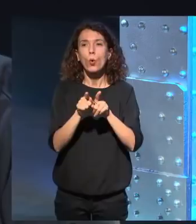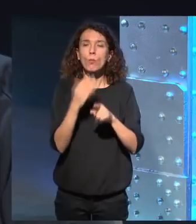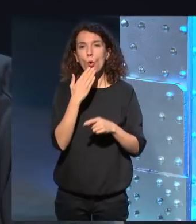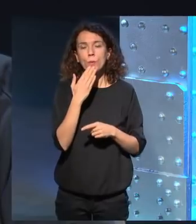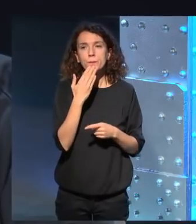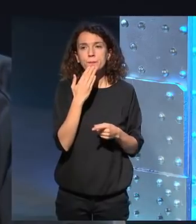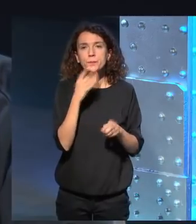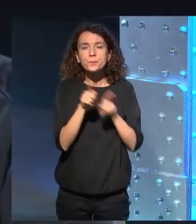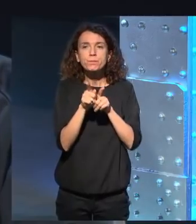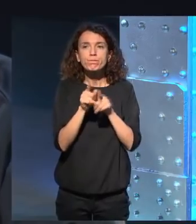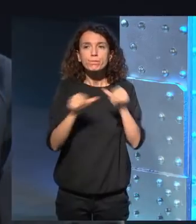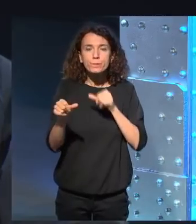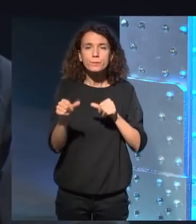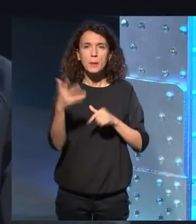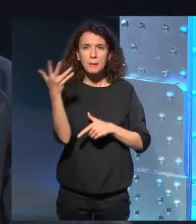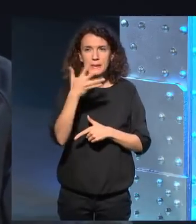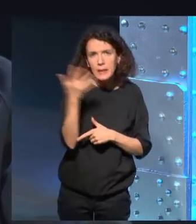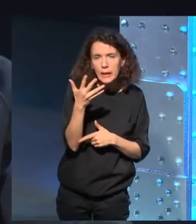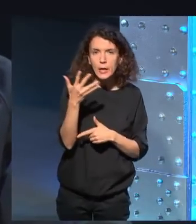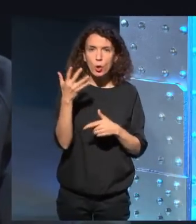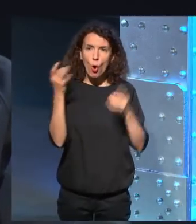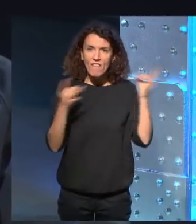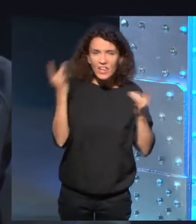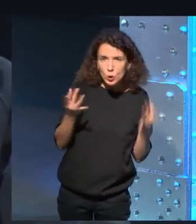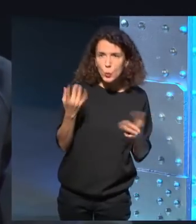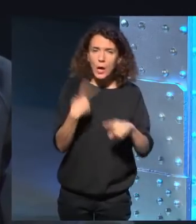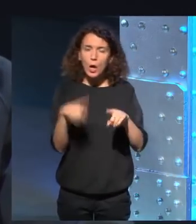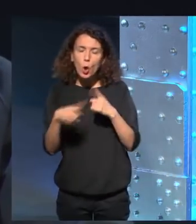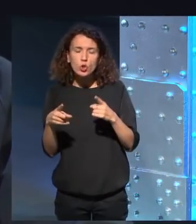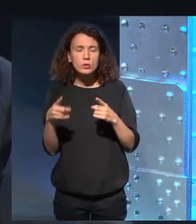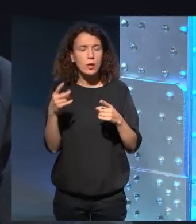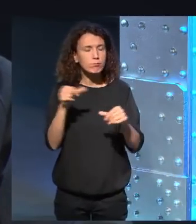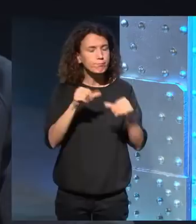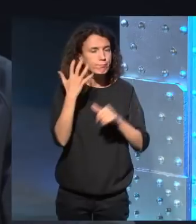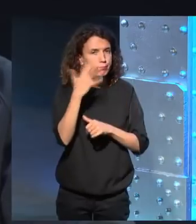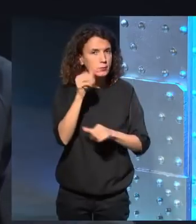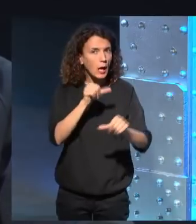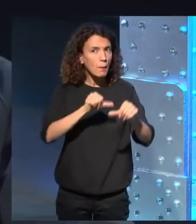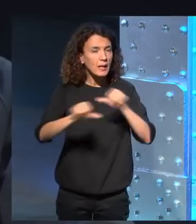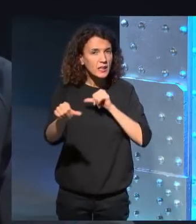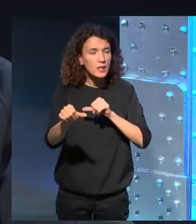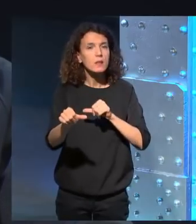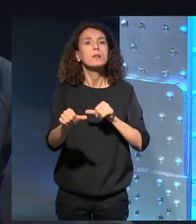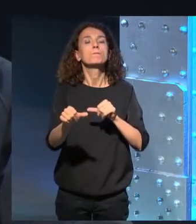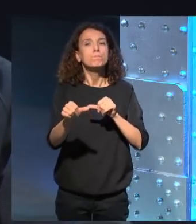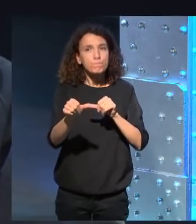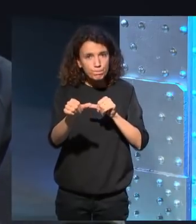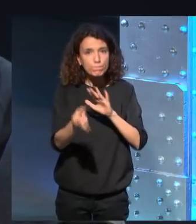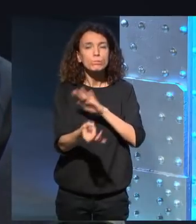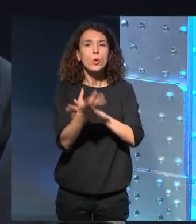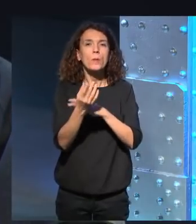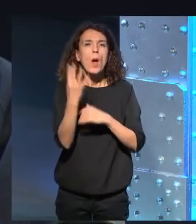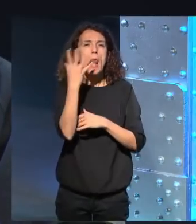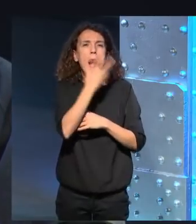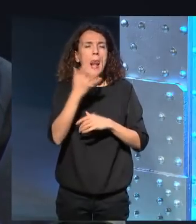de misterios de de cosas extrañas que han dado lugar a muchos muchas